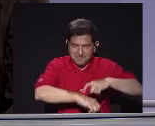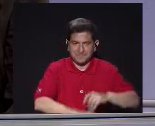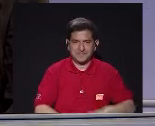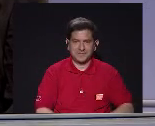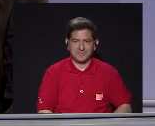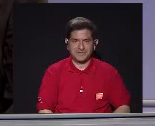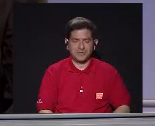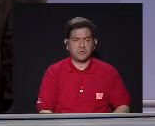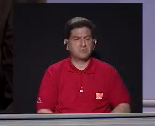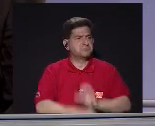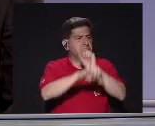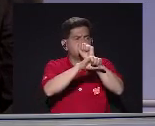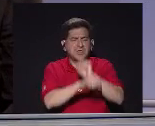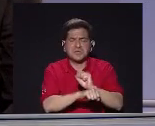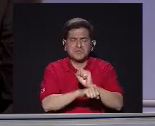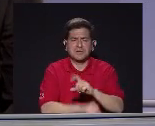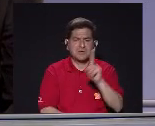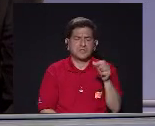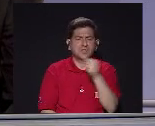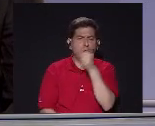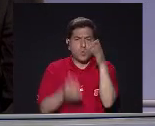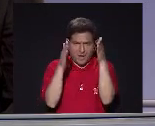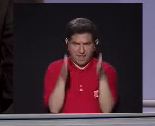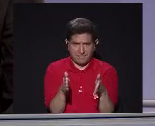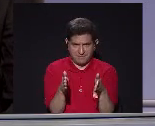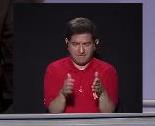Cuando Tradicionalmente Un artista